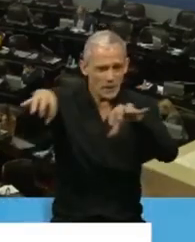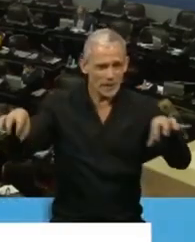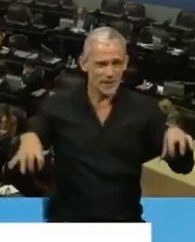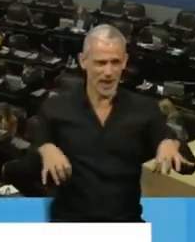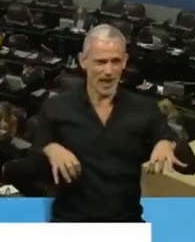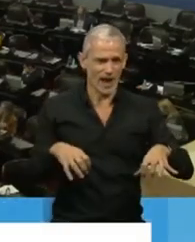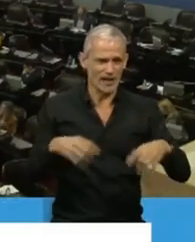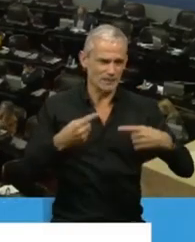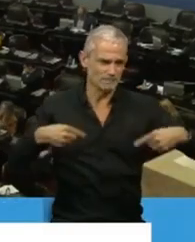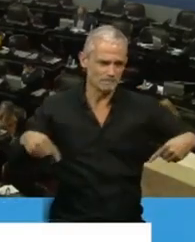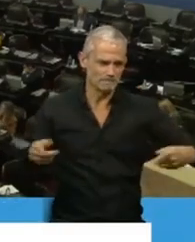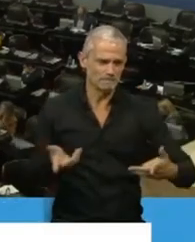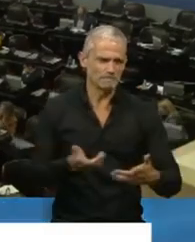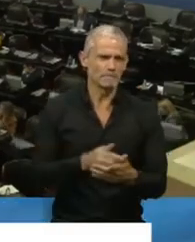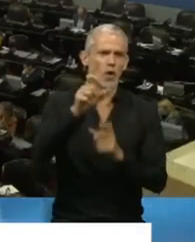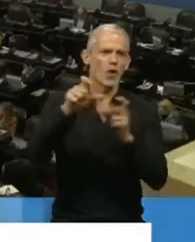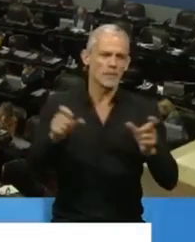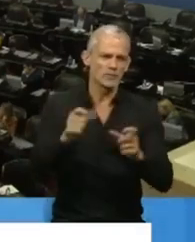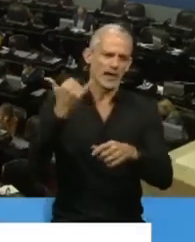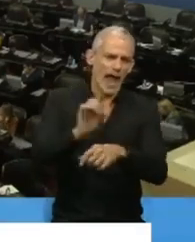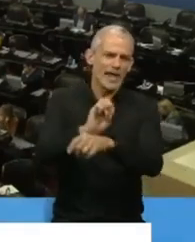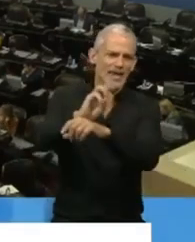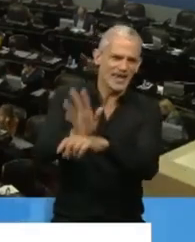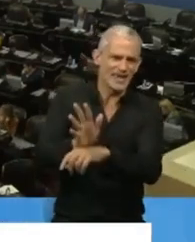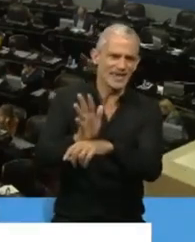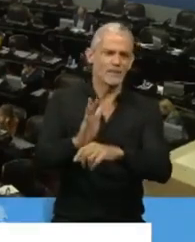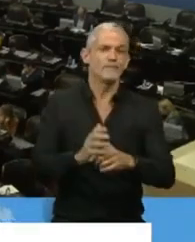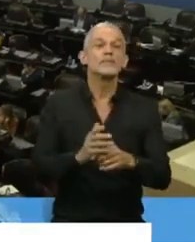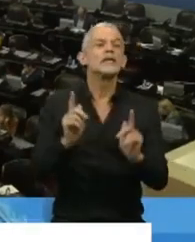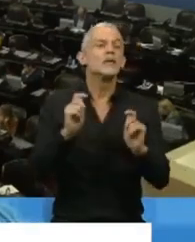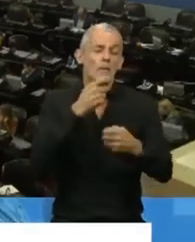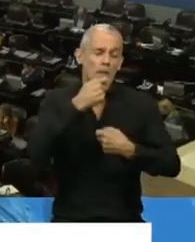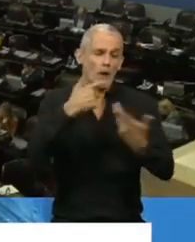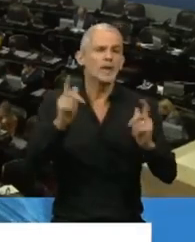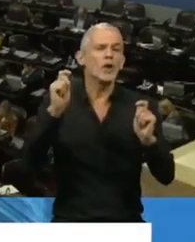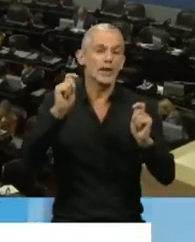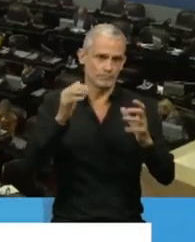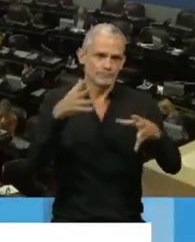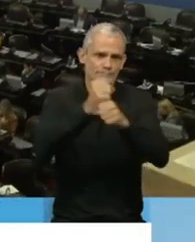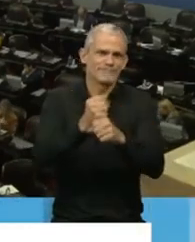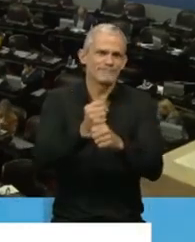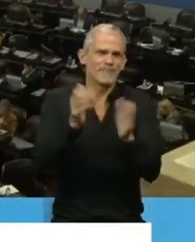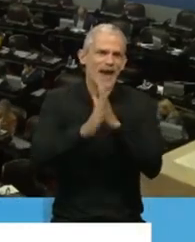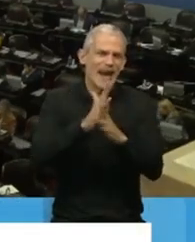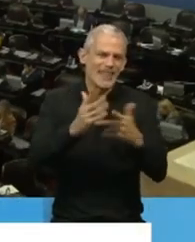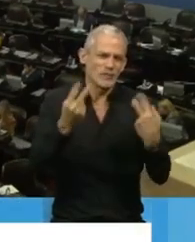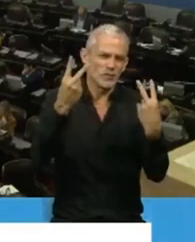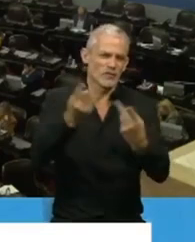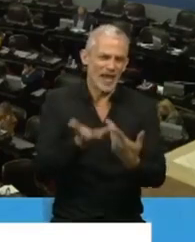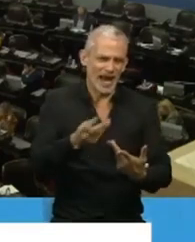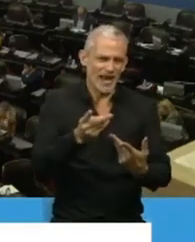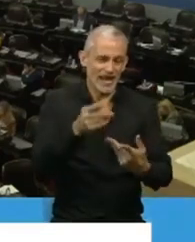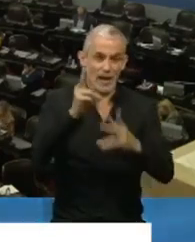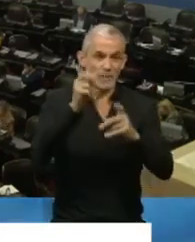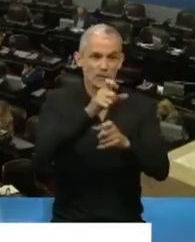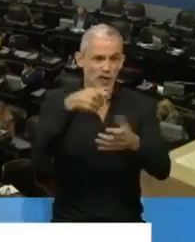encuentran trabajando con gente con COVID-19. Entre ellos, por supuesto, el transporte gratuito a aquellas personas